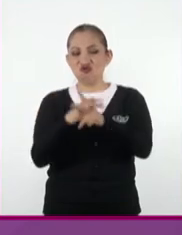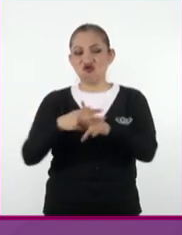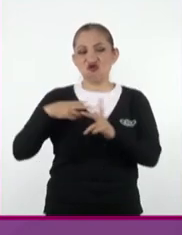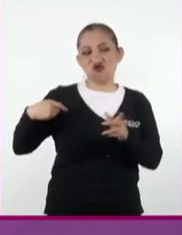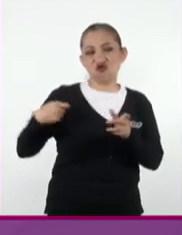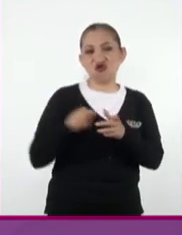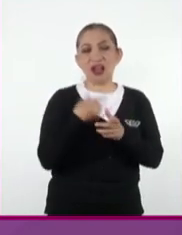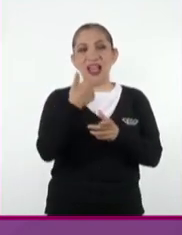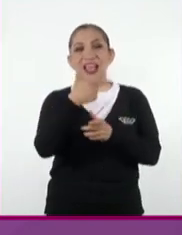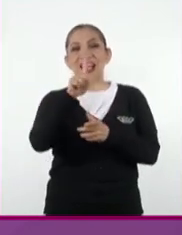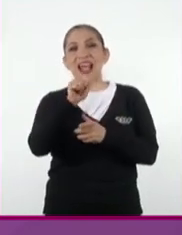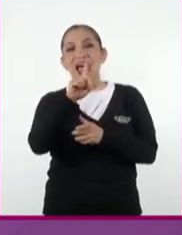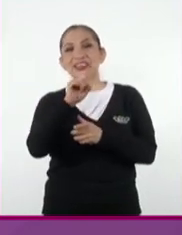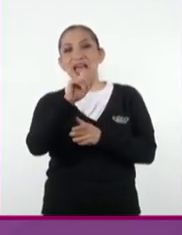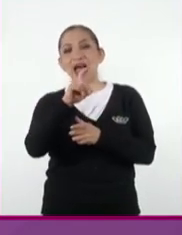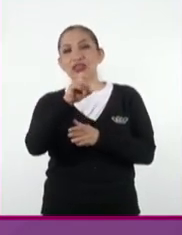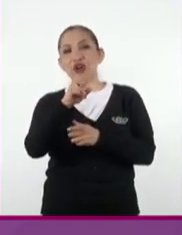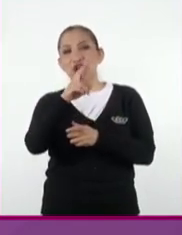gladiadores.